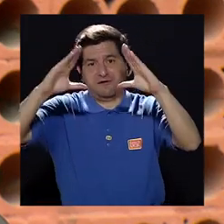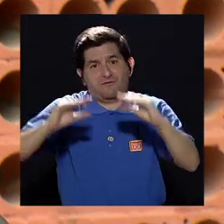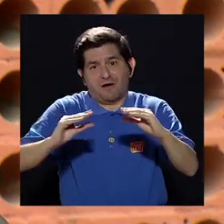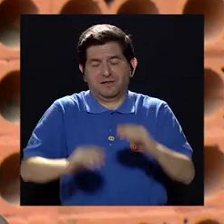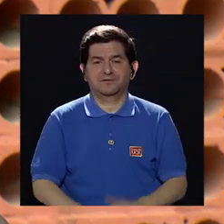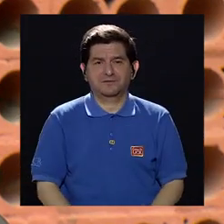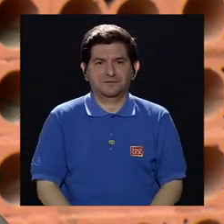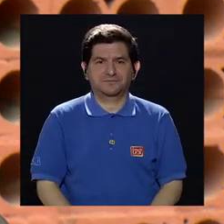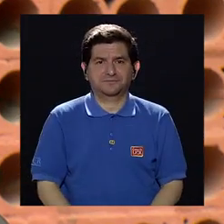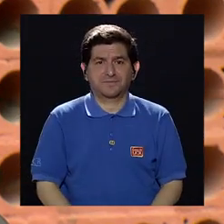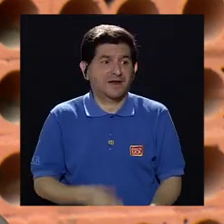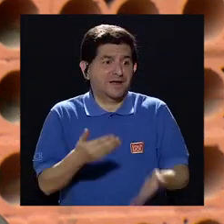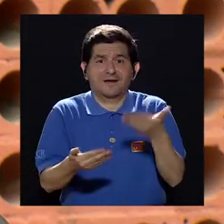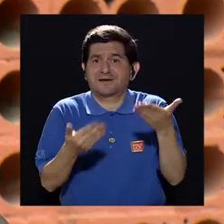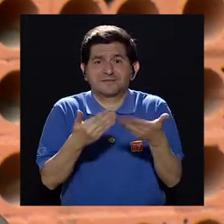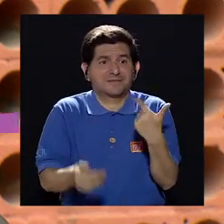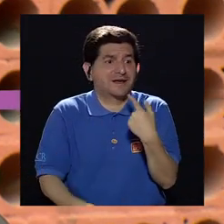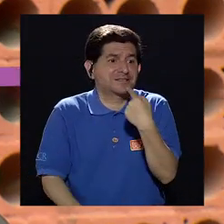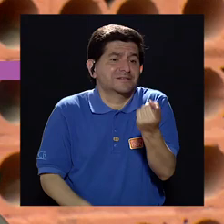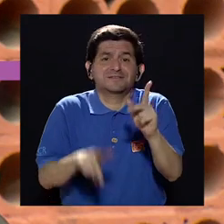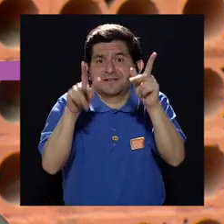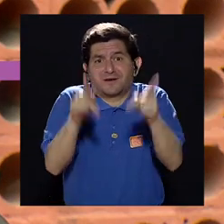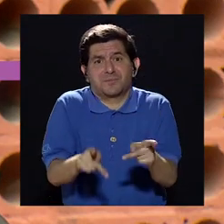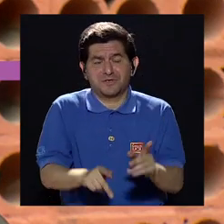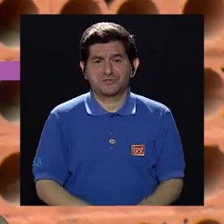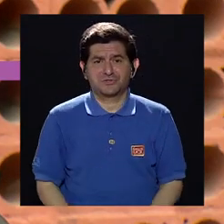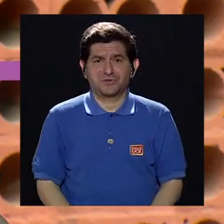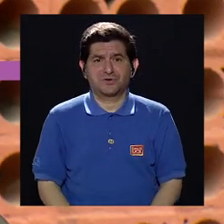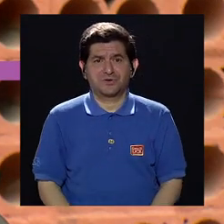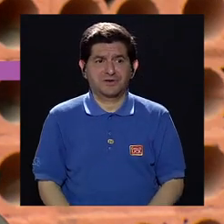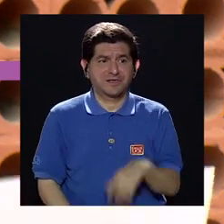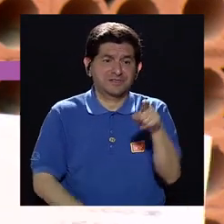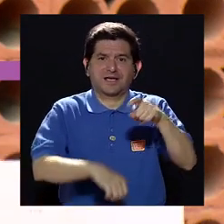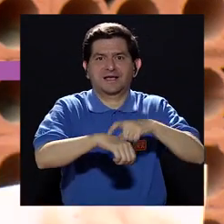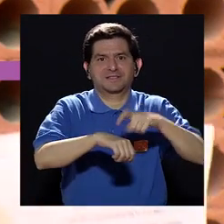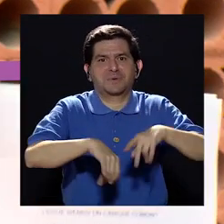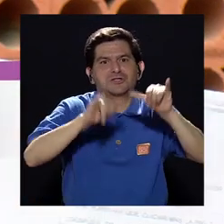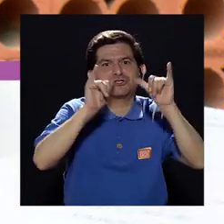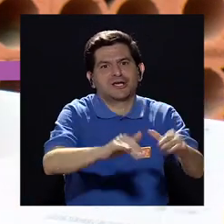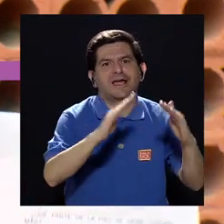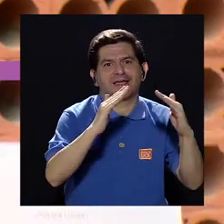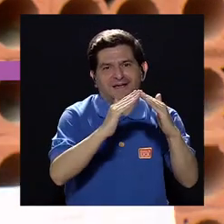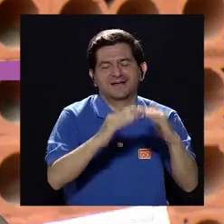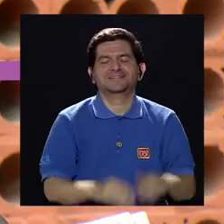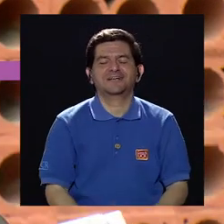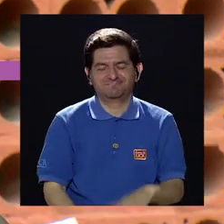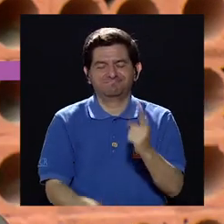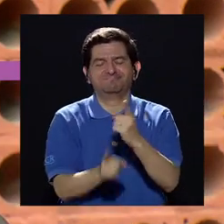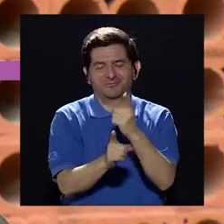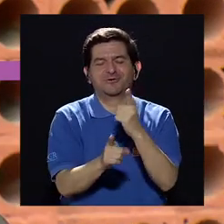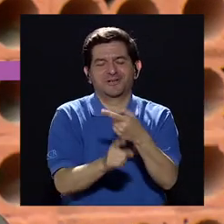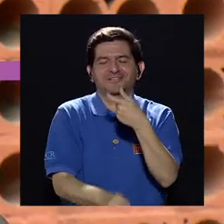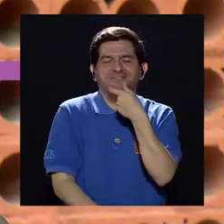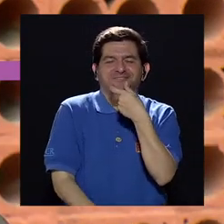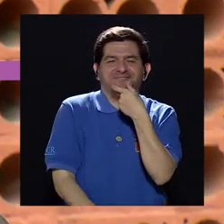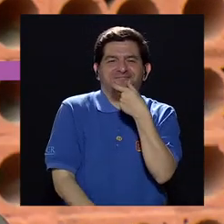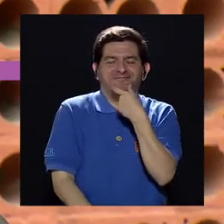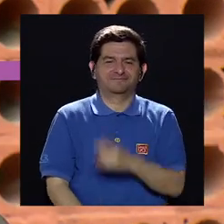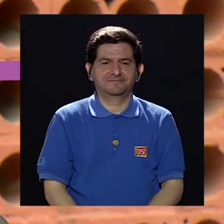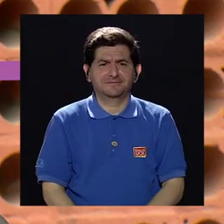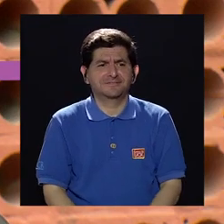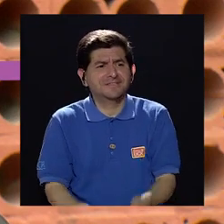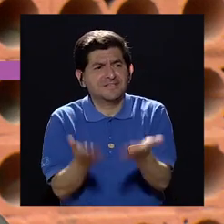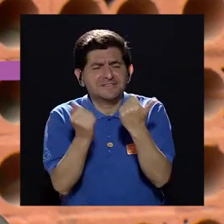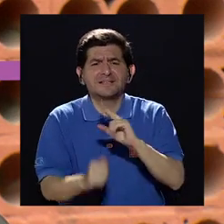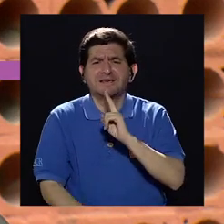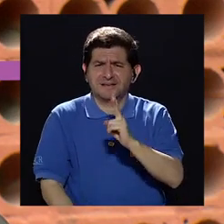4 de la tarde. Entonces es prácticamente decirle a las personas que pasen... Que se guarden en la casa. Exactamente. Entonces si lo queremos